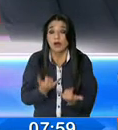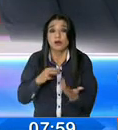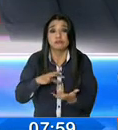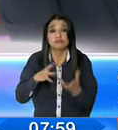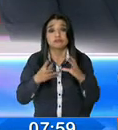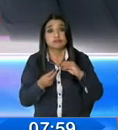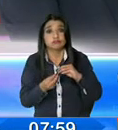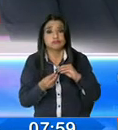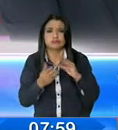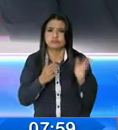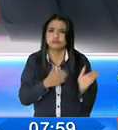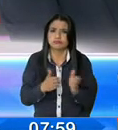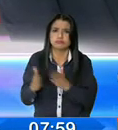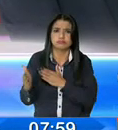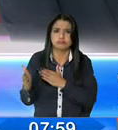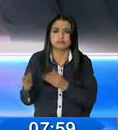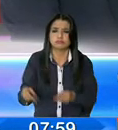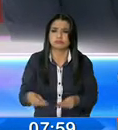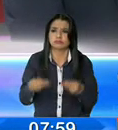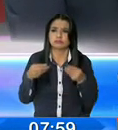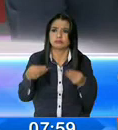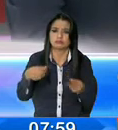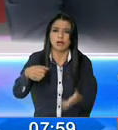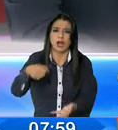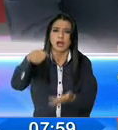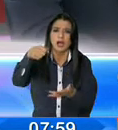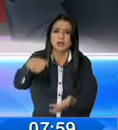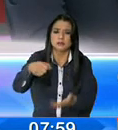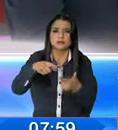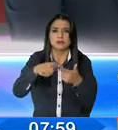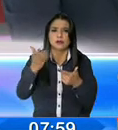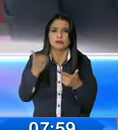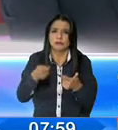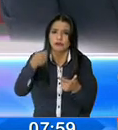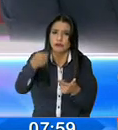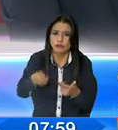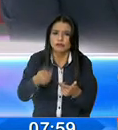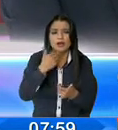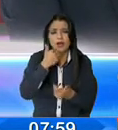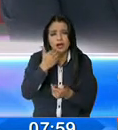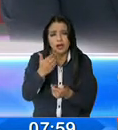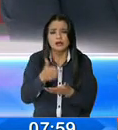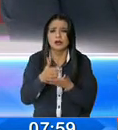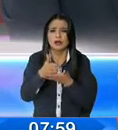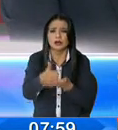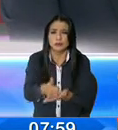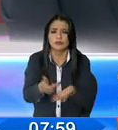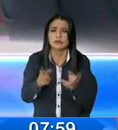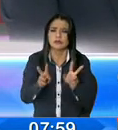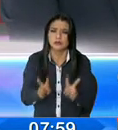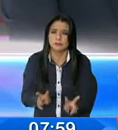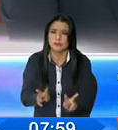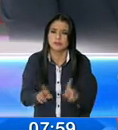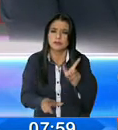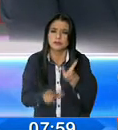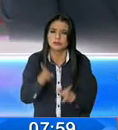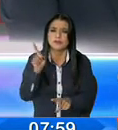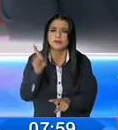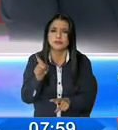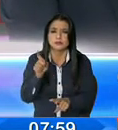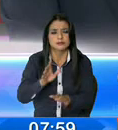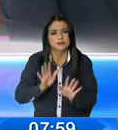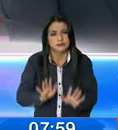a este tema de que les estamos dando las canastillas, de que hay el bono. Entonces, sí, estamos ayudando también por la parte a los más necesitados